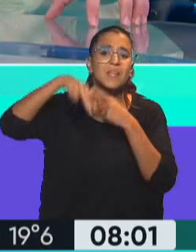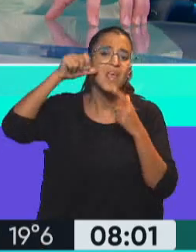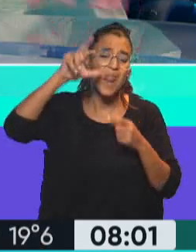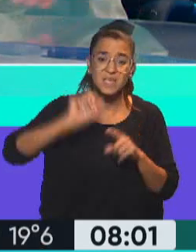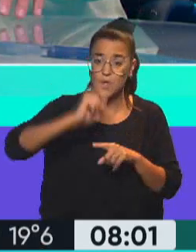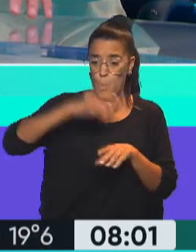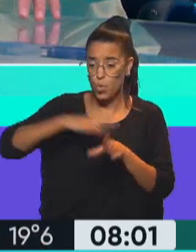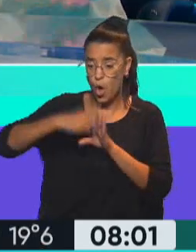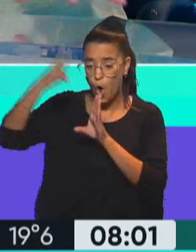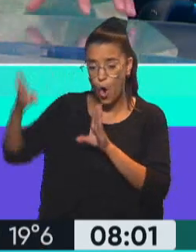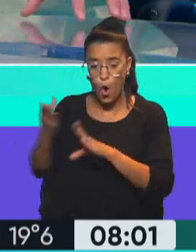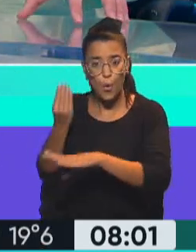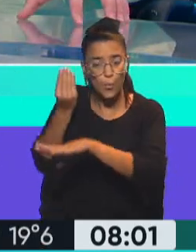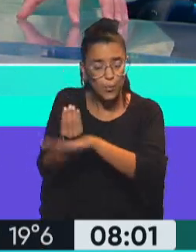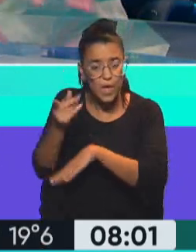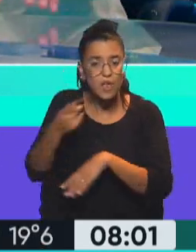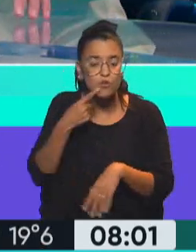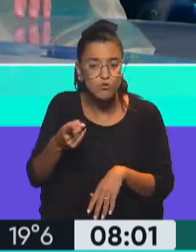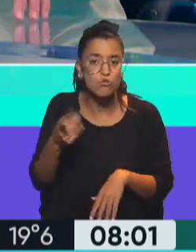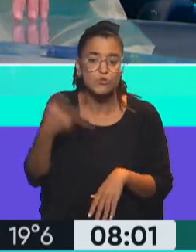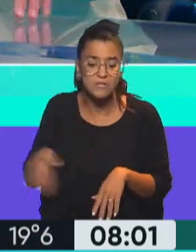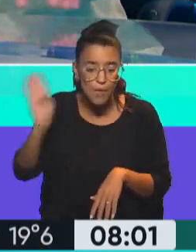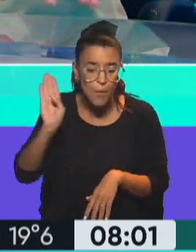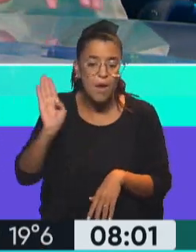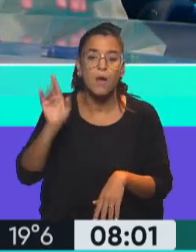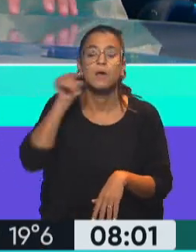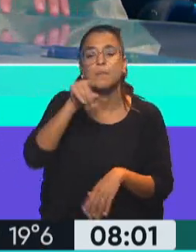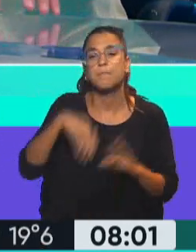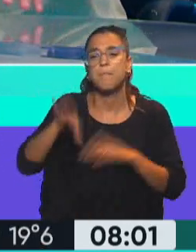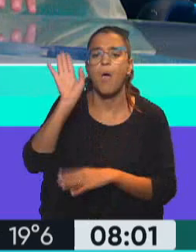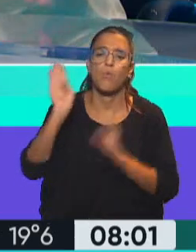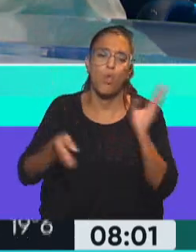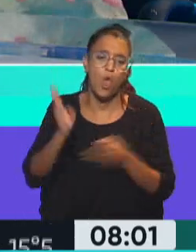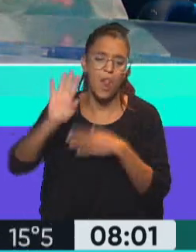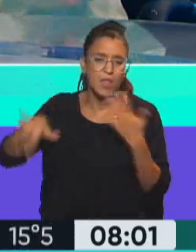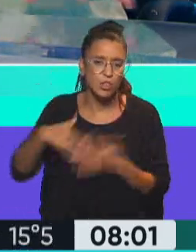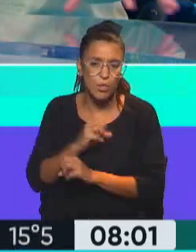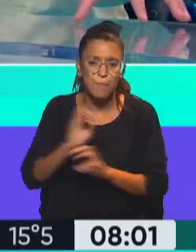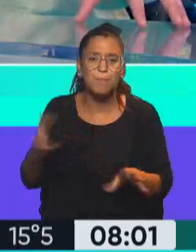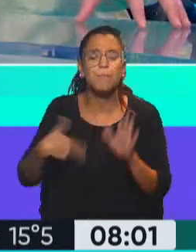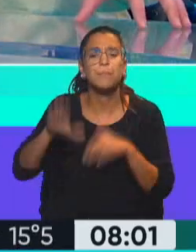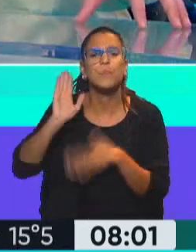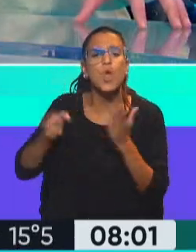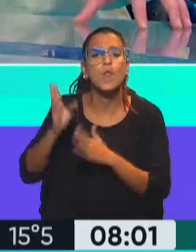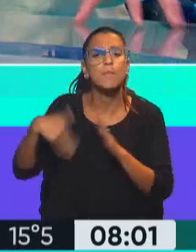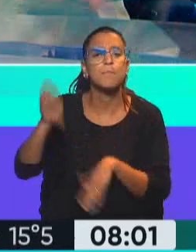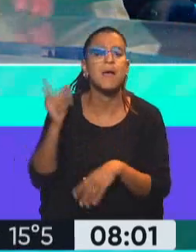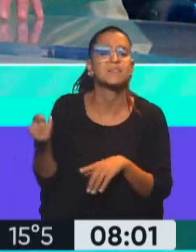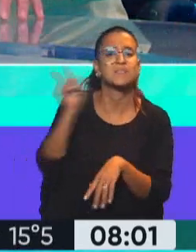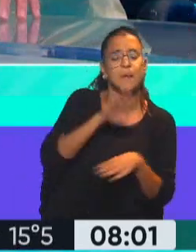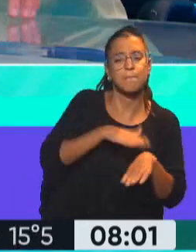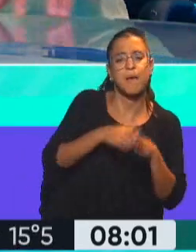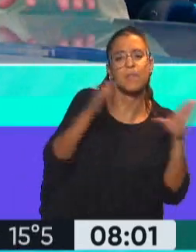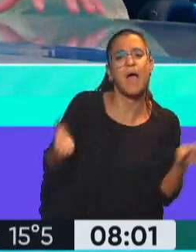gobierno de Piñera, que es el gobierno que se va, fue uno de los más violentos. De hecho, fue más violento que el mandato anterior, por